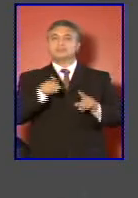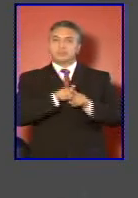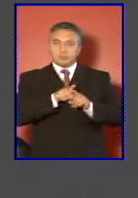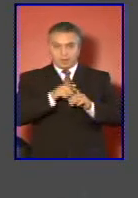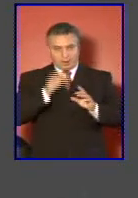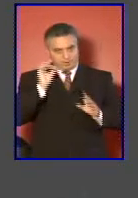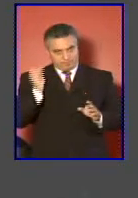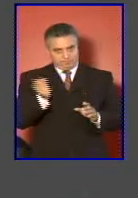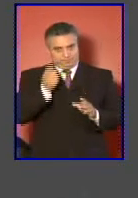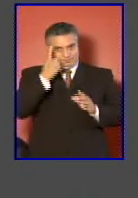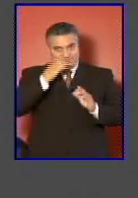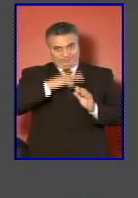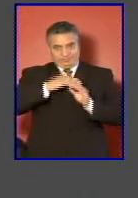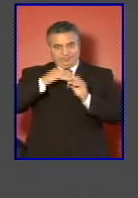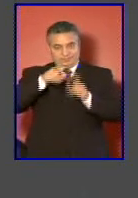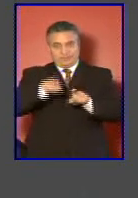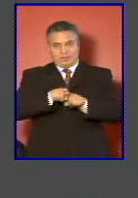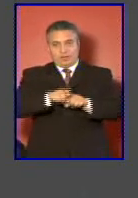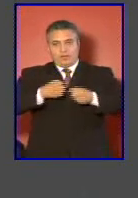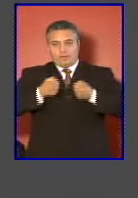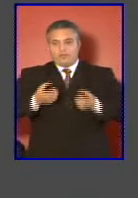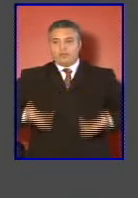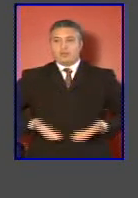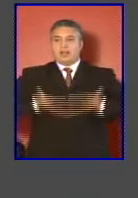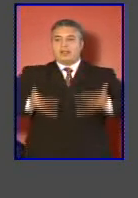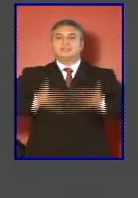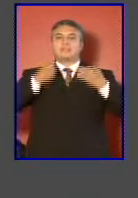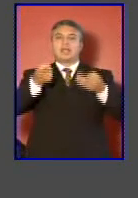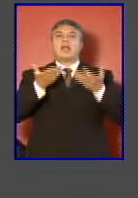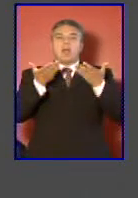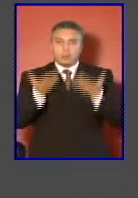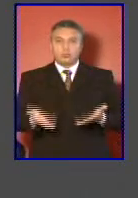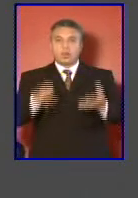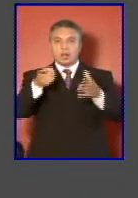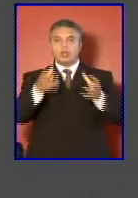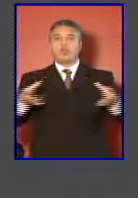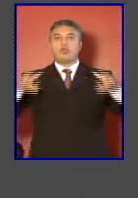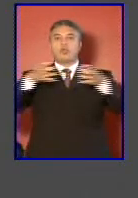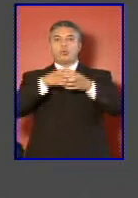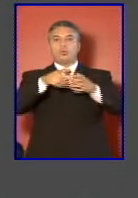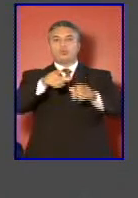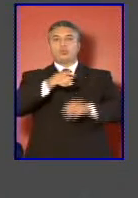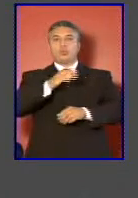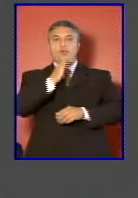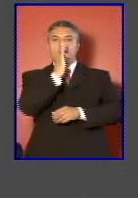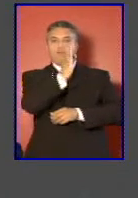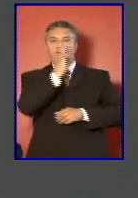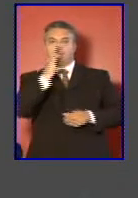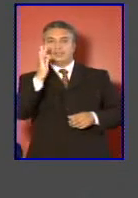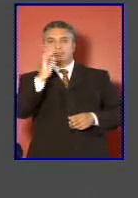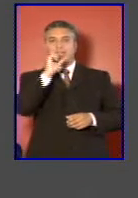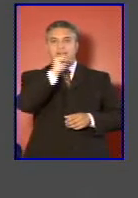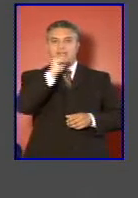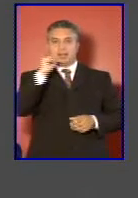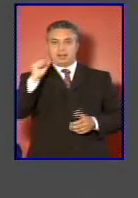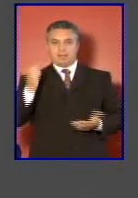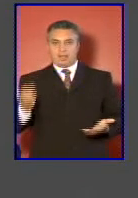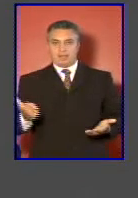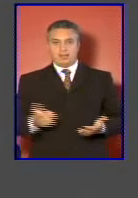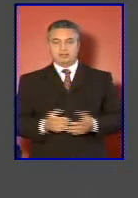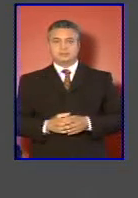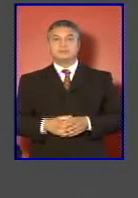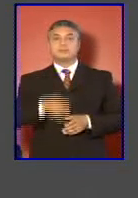Privilegia y fortalece el actual conjunto de las Fuerzas Armadas. Todo ello